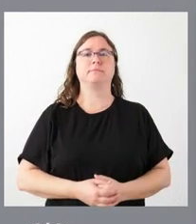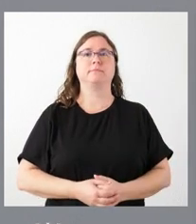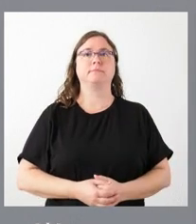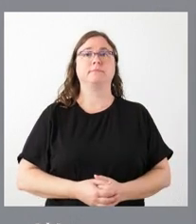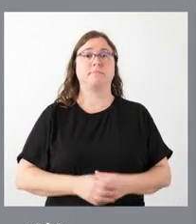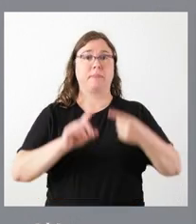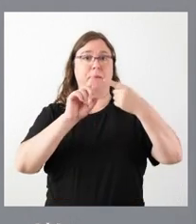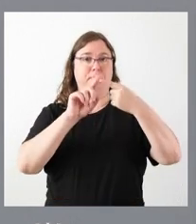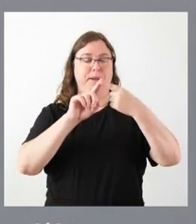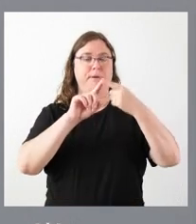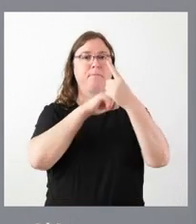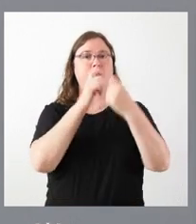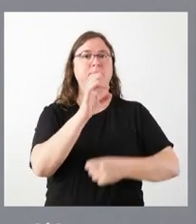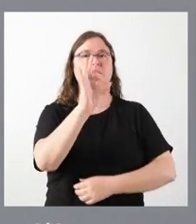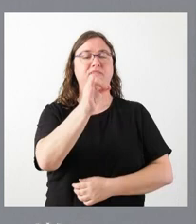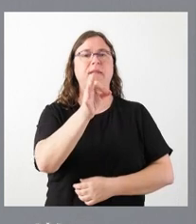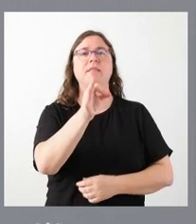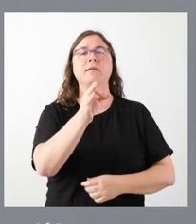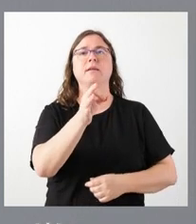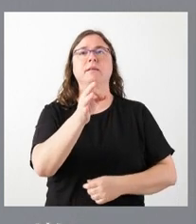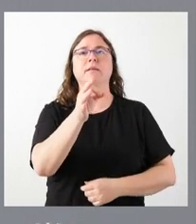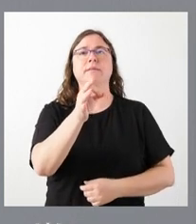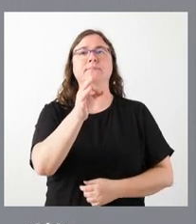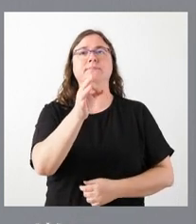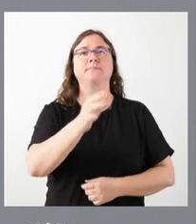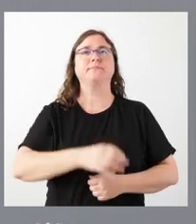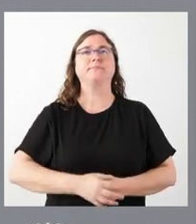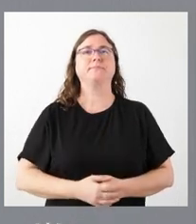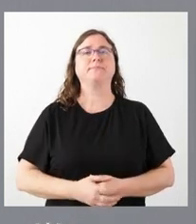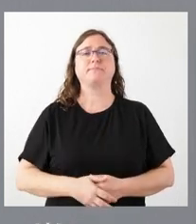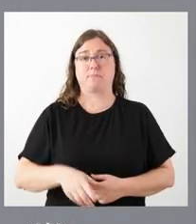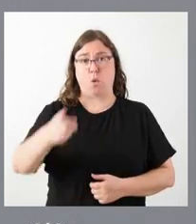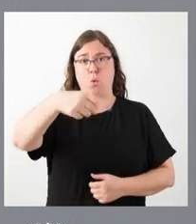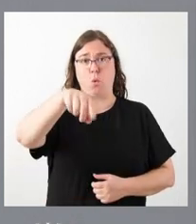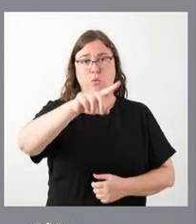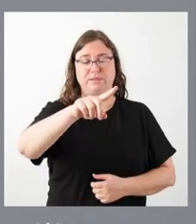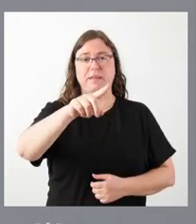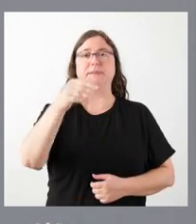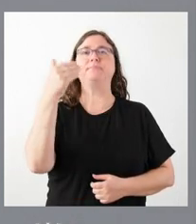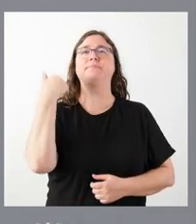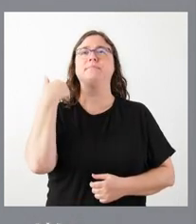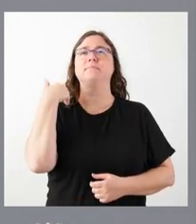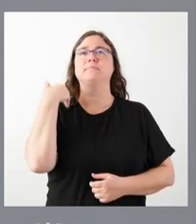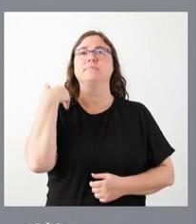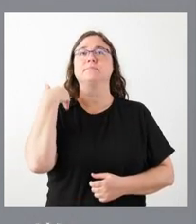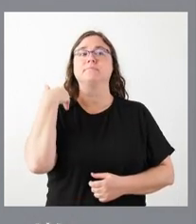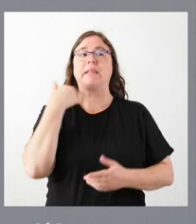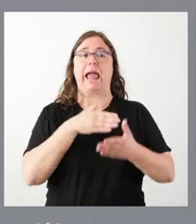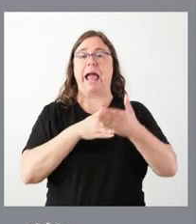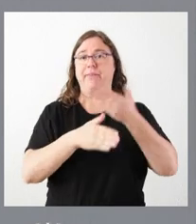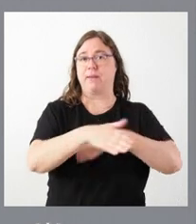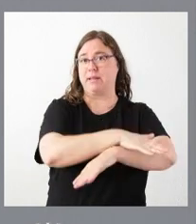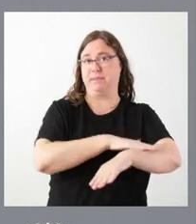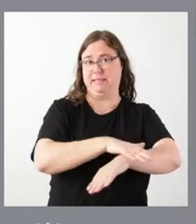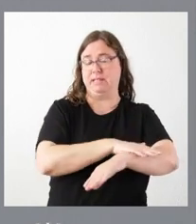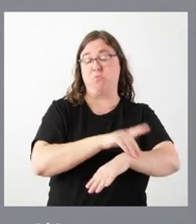Sobre el primero de los aspectos, es verdad que ustedes recogieron, no a través del Ministerio, sino a través de